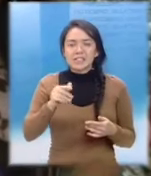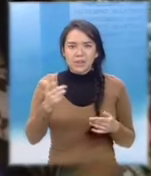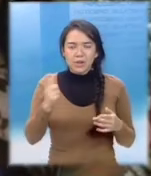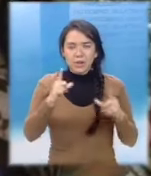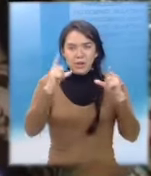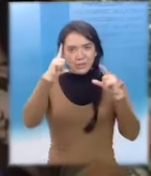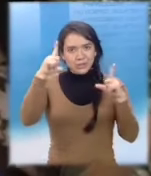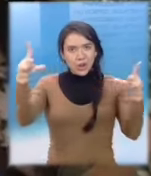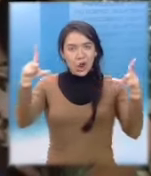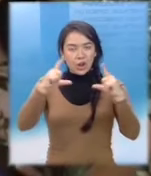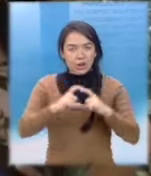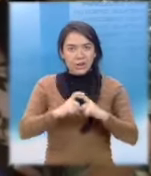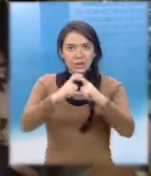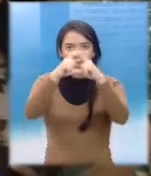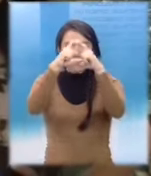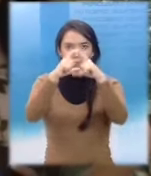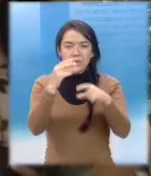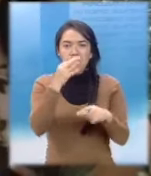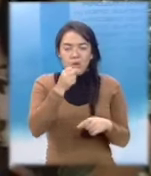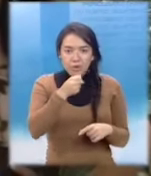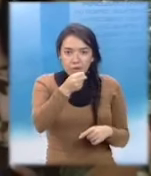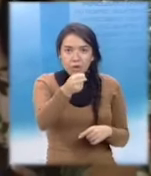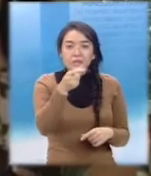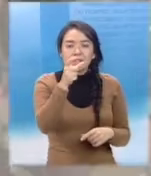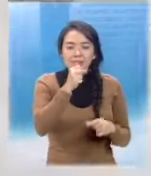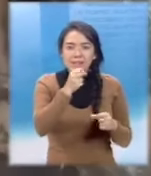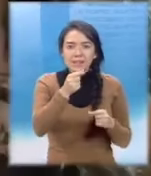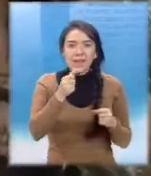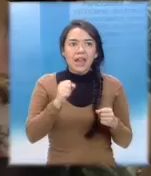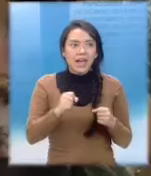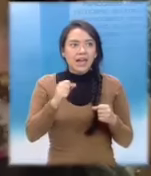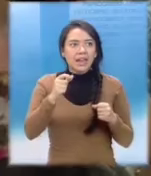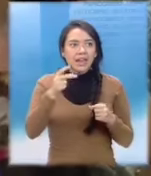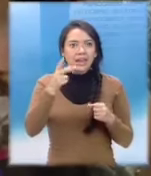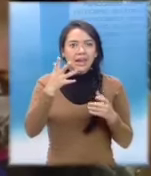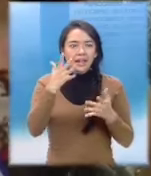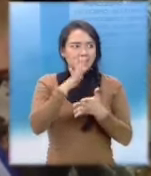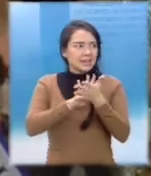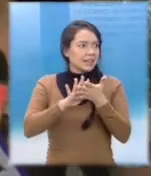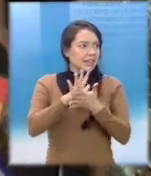sol se acapa Les saluda Blanca y Orgea Doménica de Leon Taylor Es